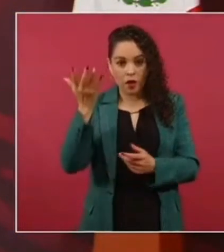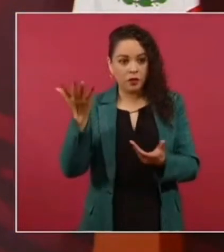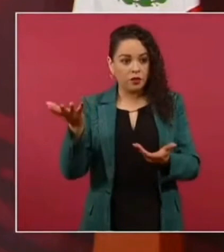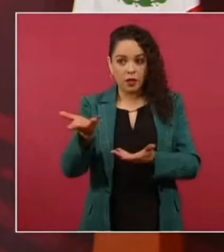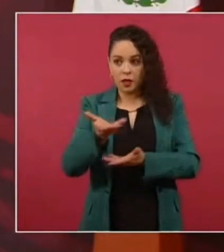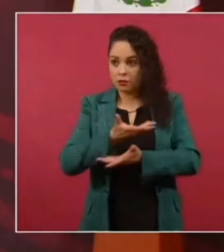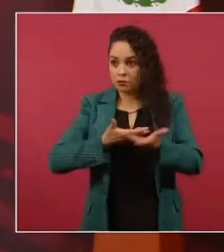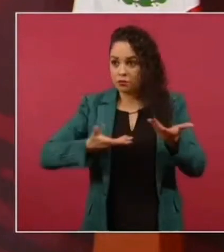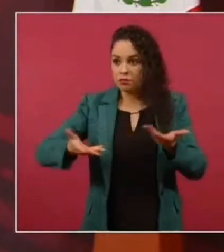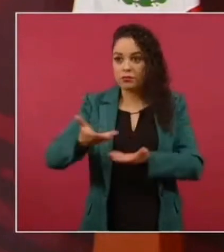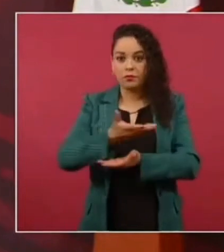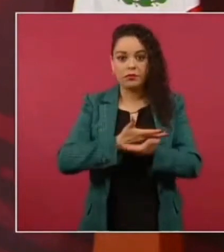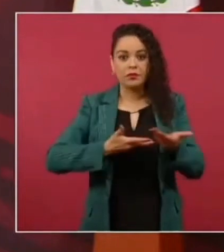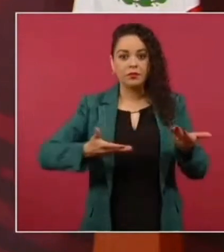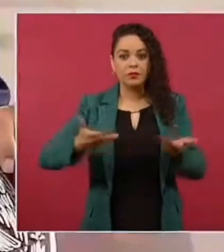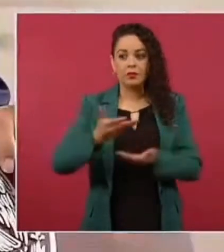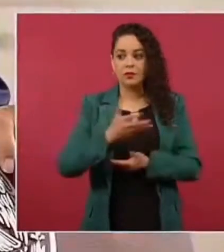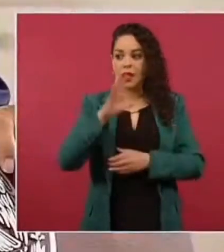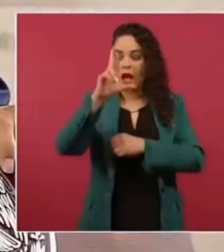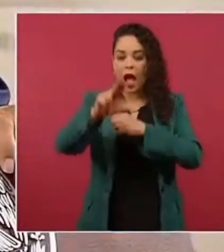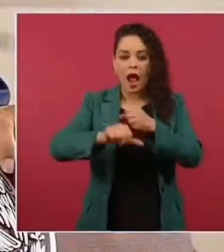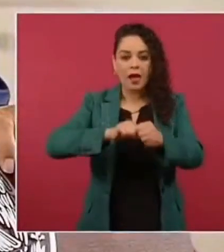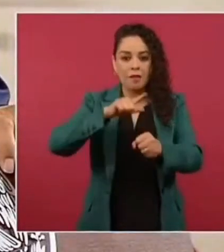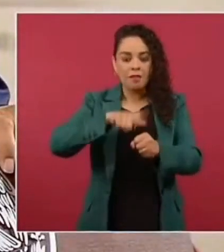fauna con los animales nativos